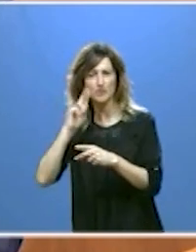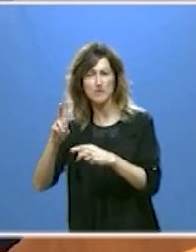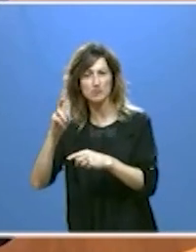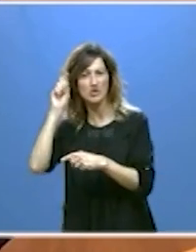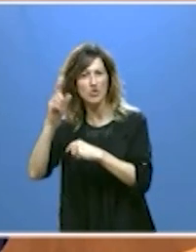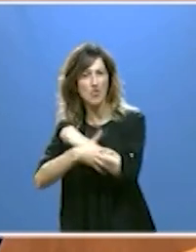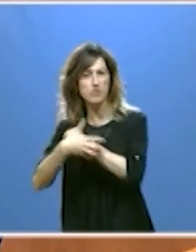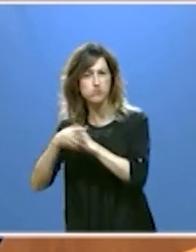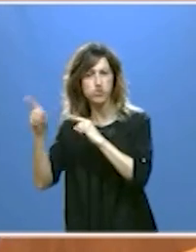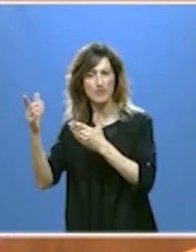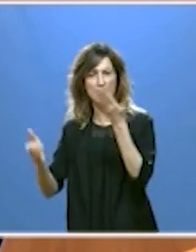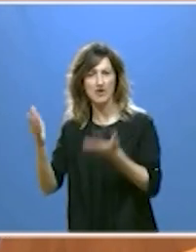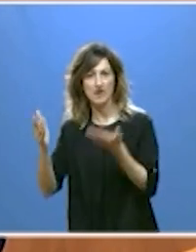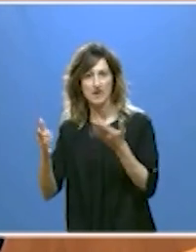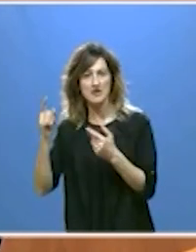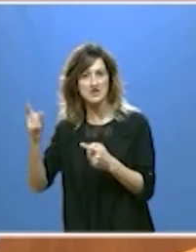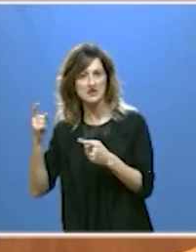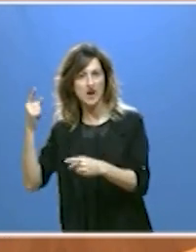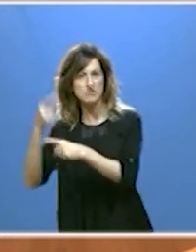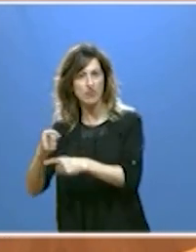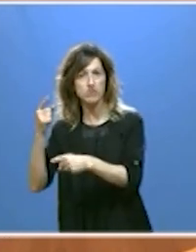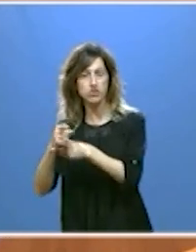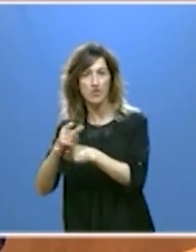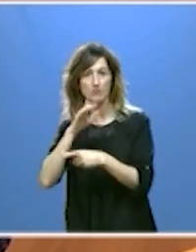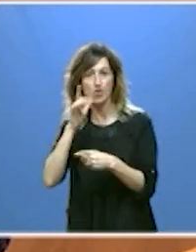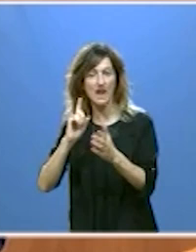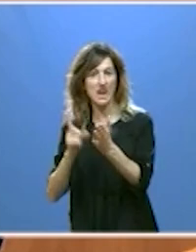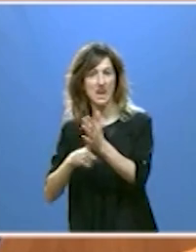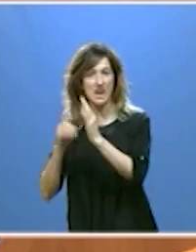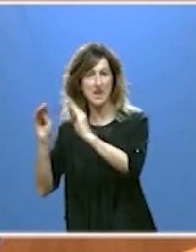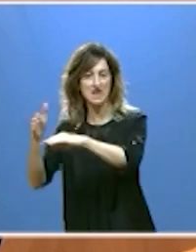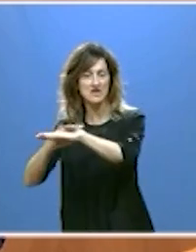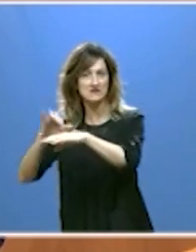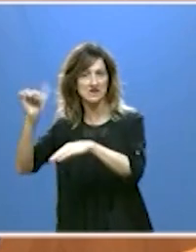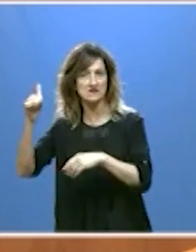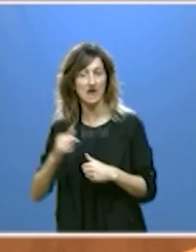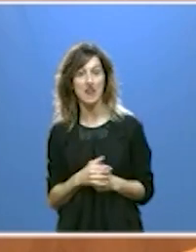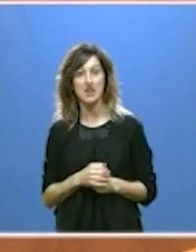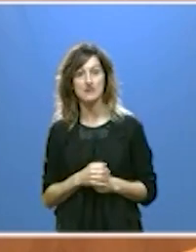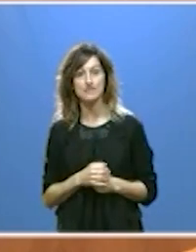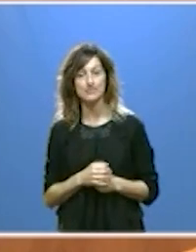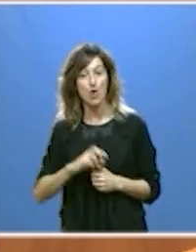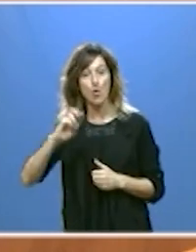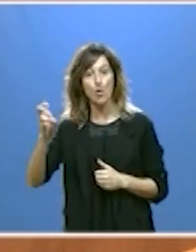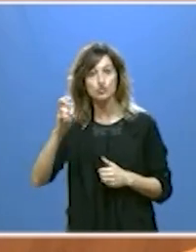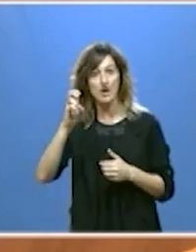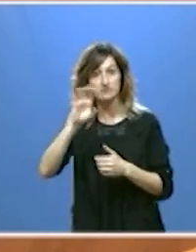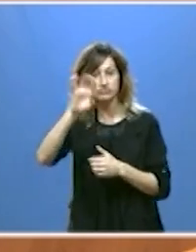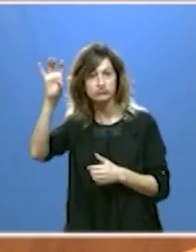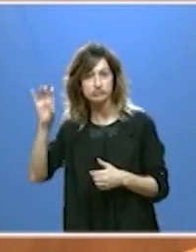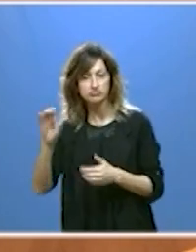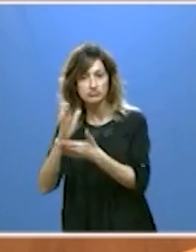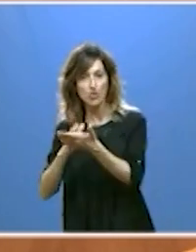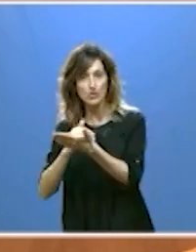educativo que se han tratado de imponer desde la legislación estatal. Mientras otras comunidades autónomas